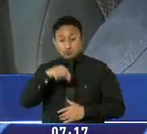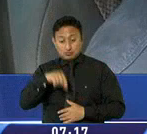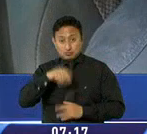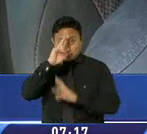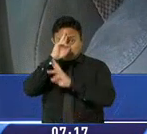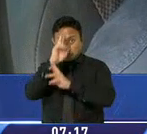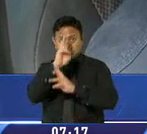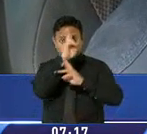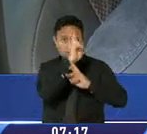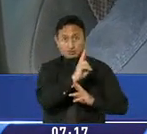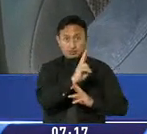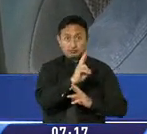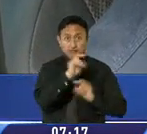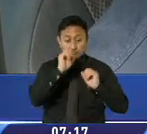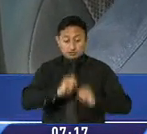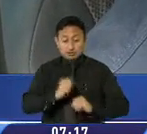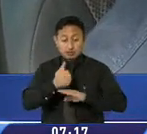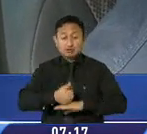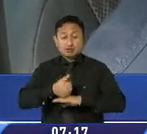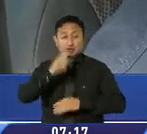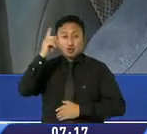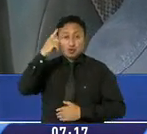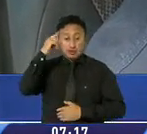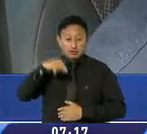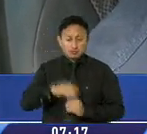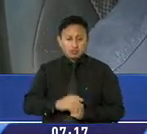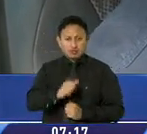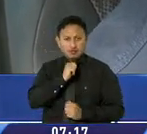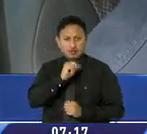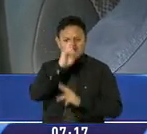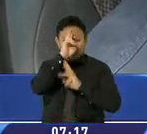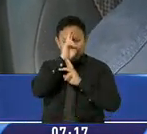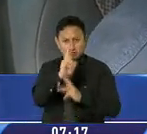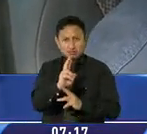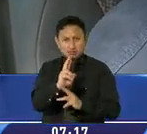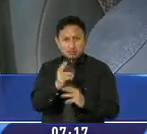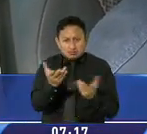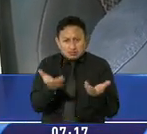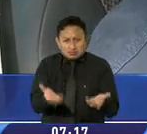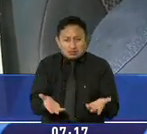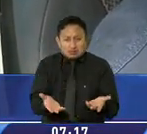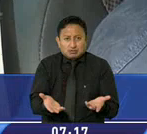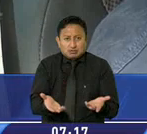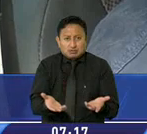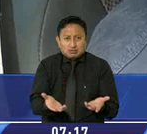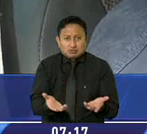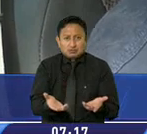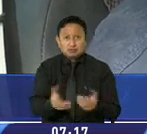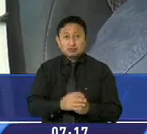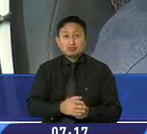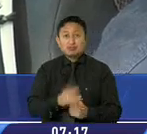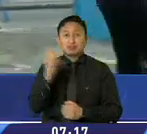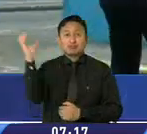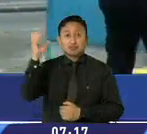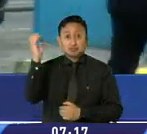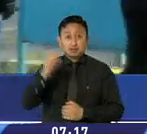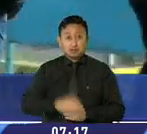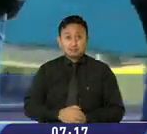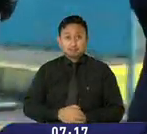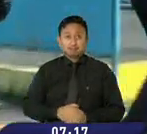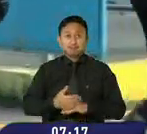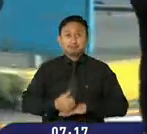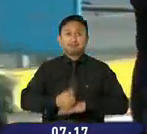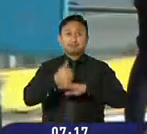respetarse. Y de parte del gobernador ha habido una ofensa en contra de el pueblo colombiano. El